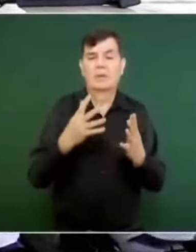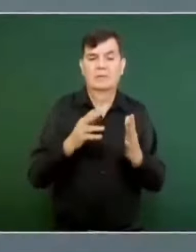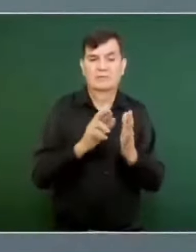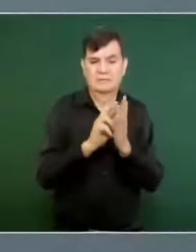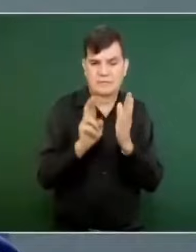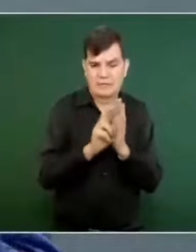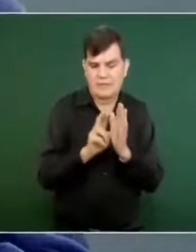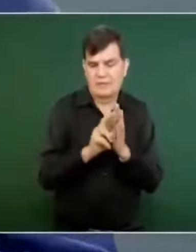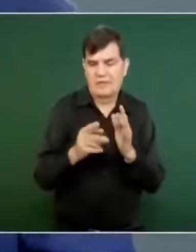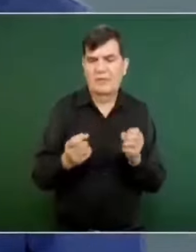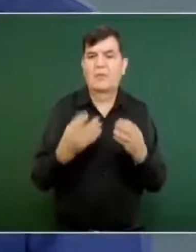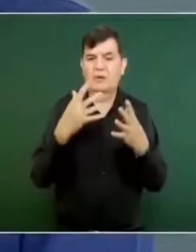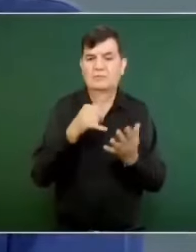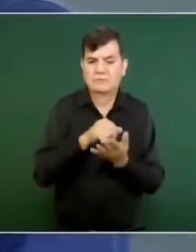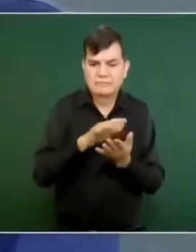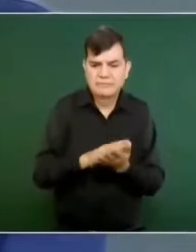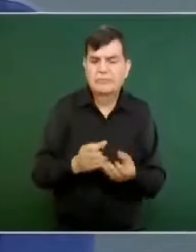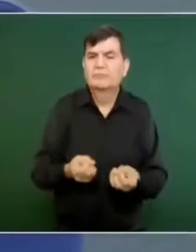imprimen el Reforma.